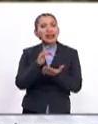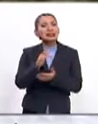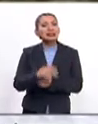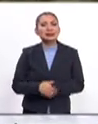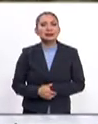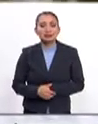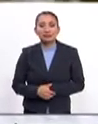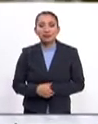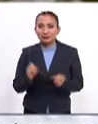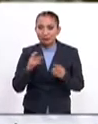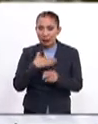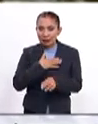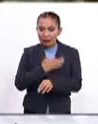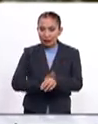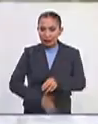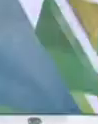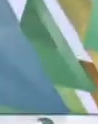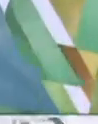gracias. Gracias, hasta luego. Muchas gracias.